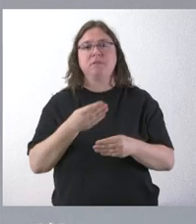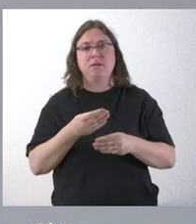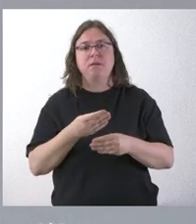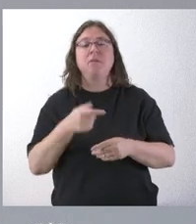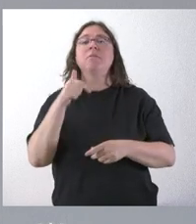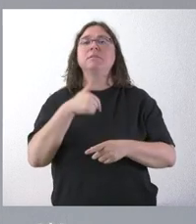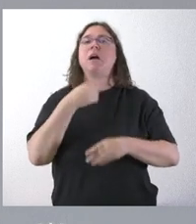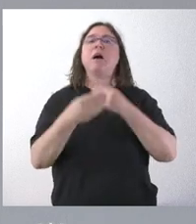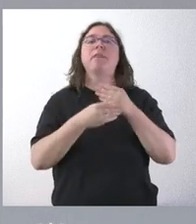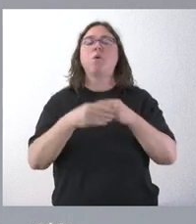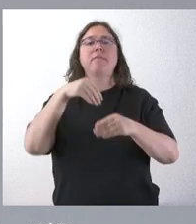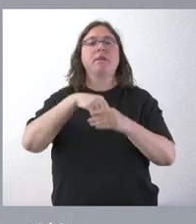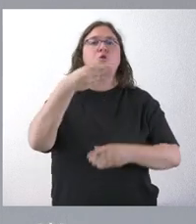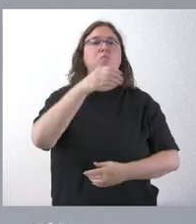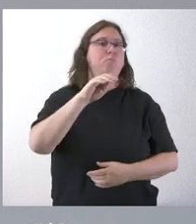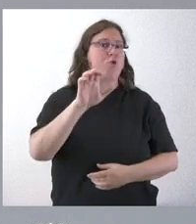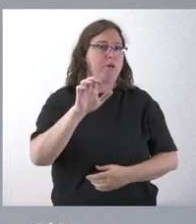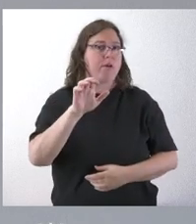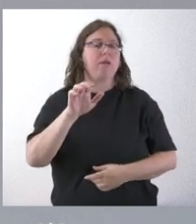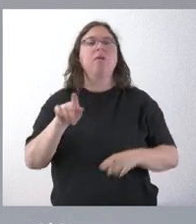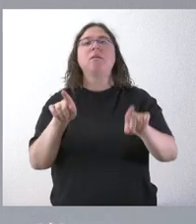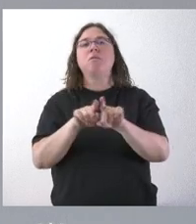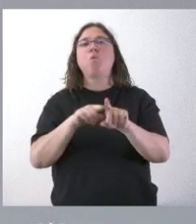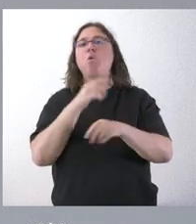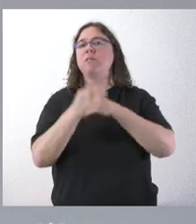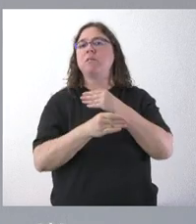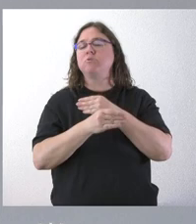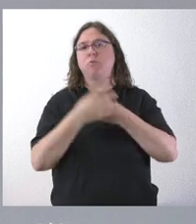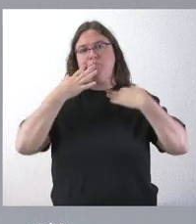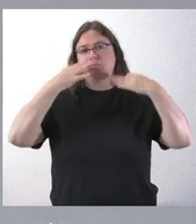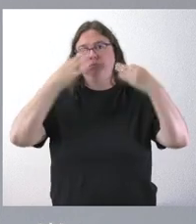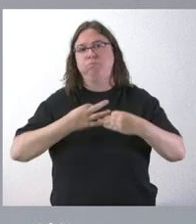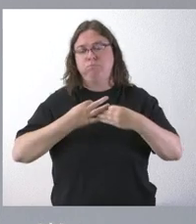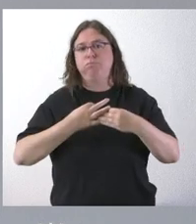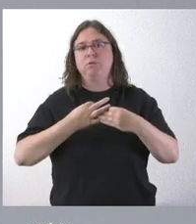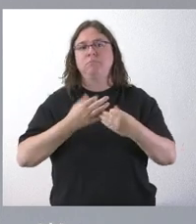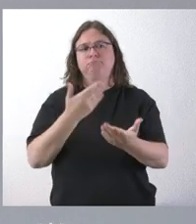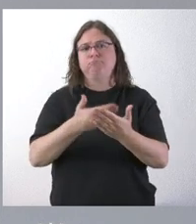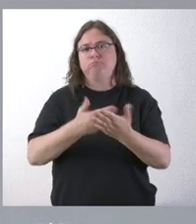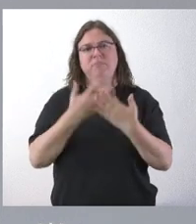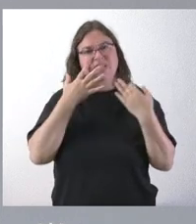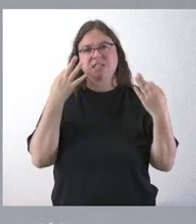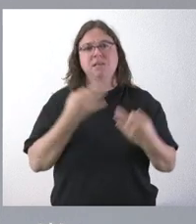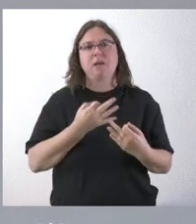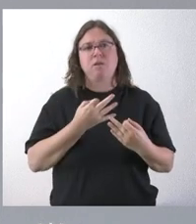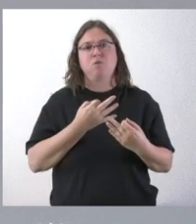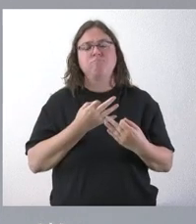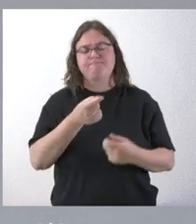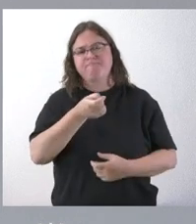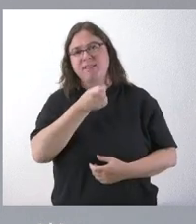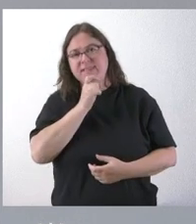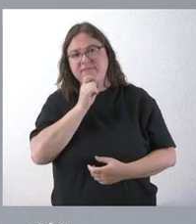una vez que esté en el Boletín oficial del Estado, como lo he dicho, es muy contundente y con unos argumentos muy serios que va a ser difícil